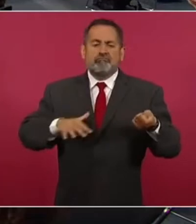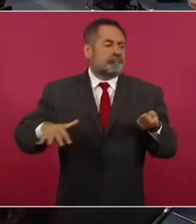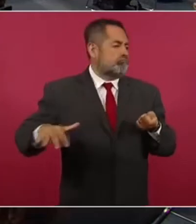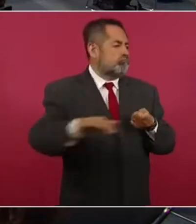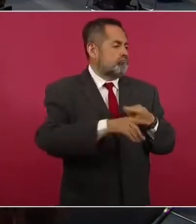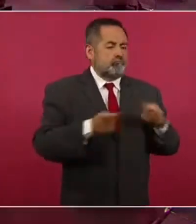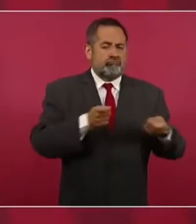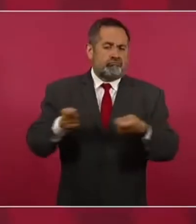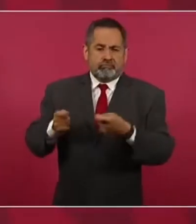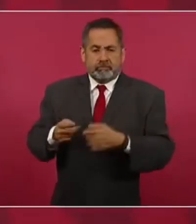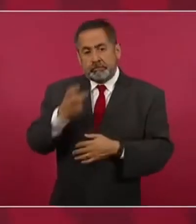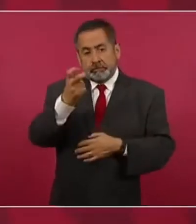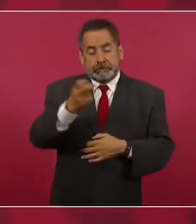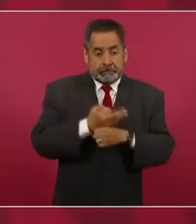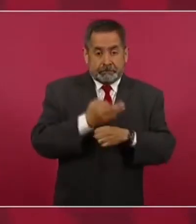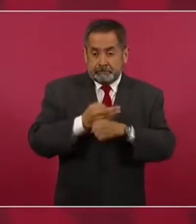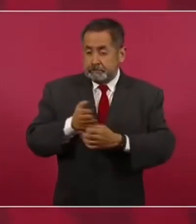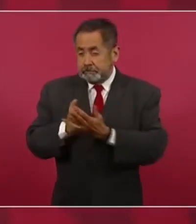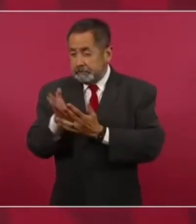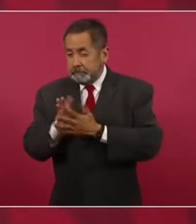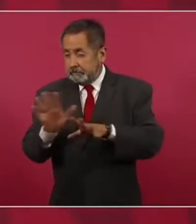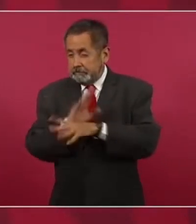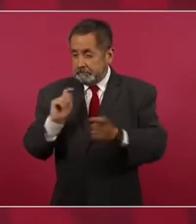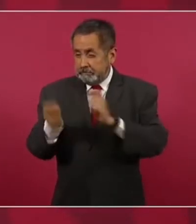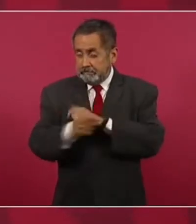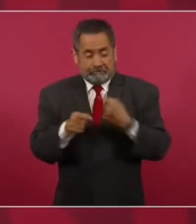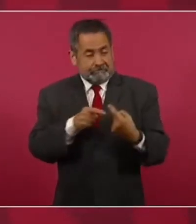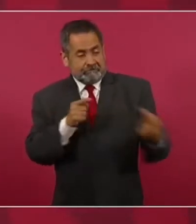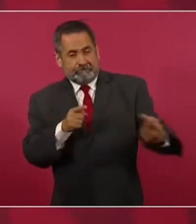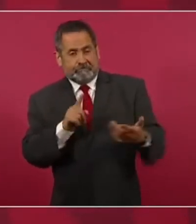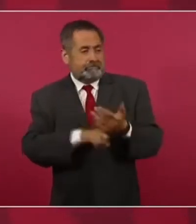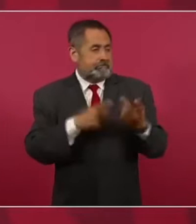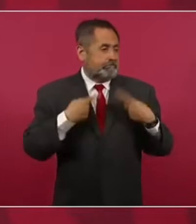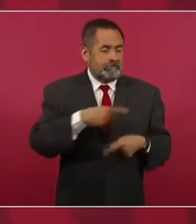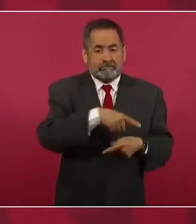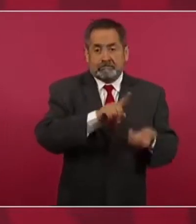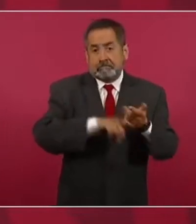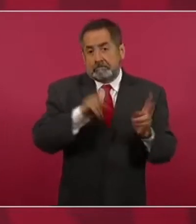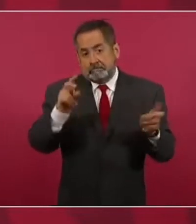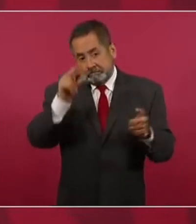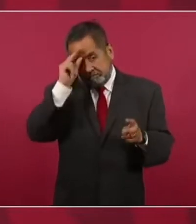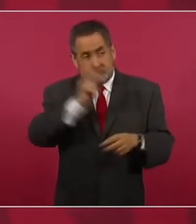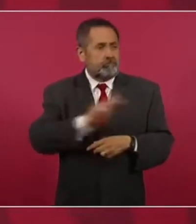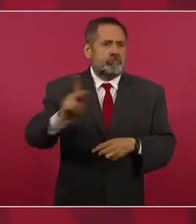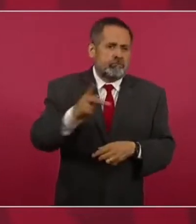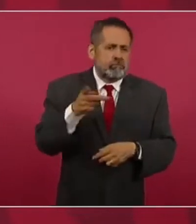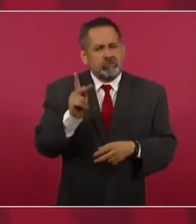Por eso la oposición ahora, intelectuales, no todos,